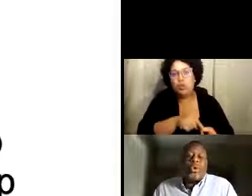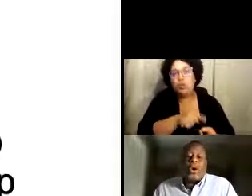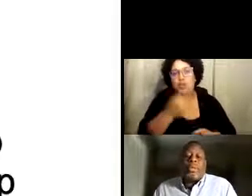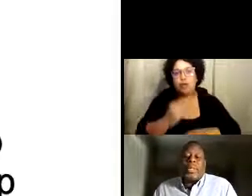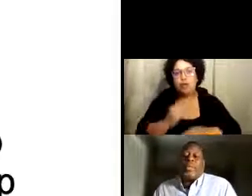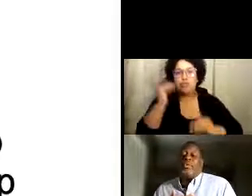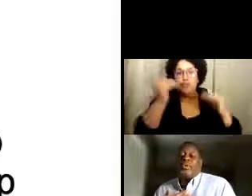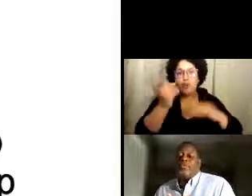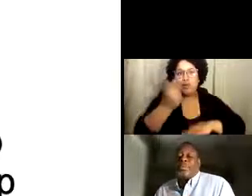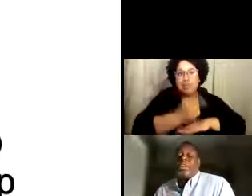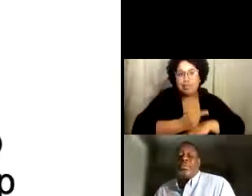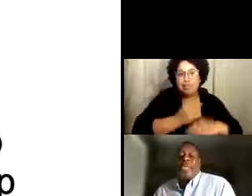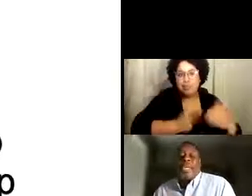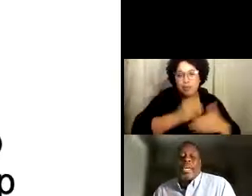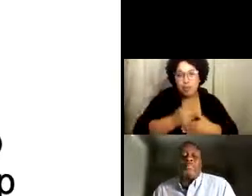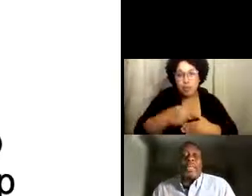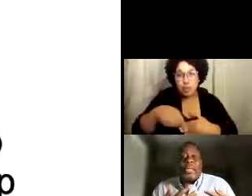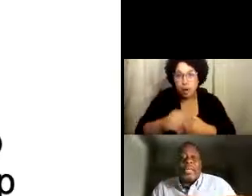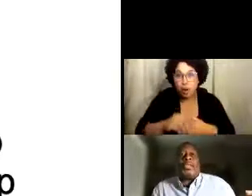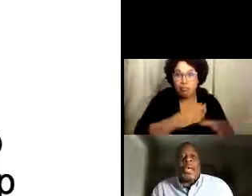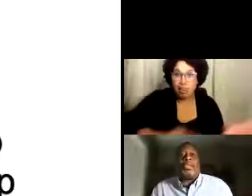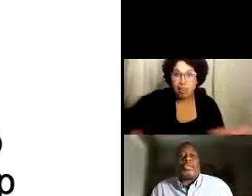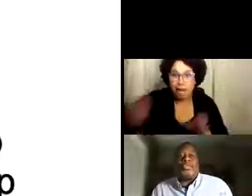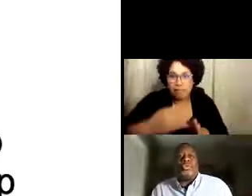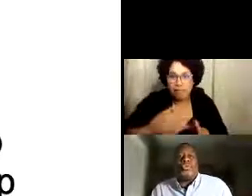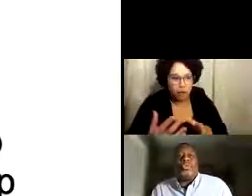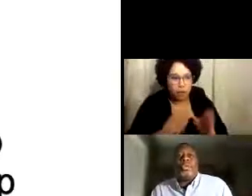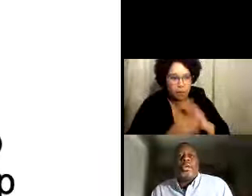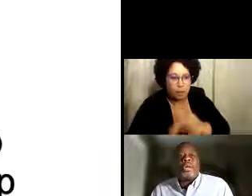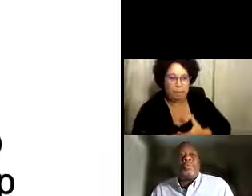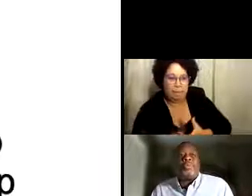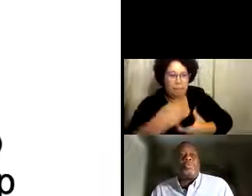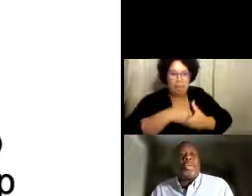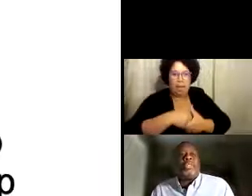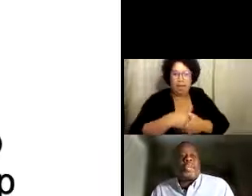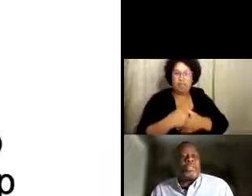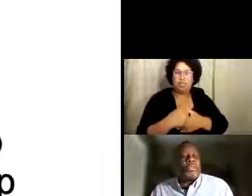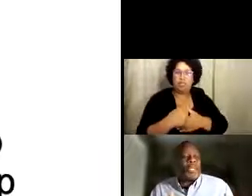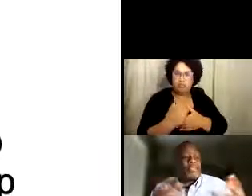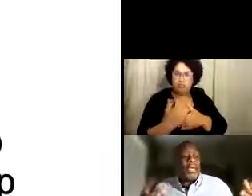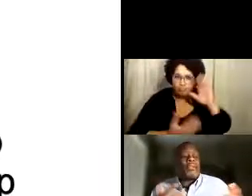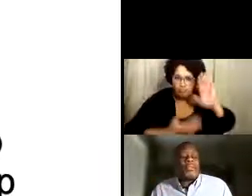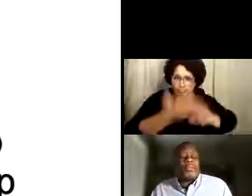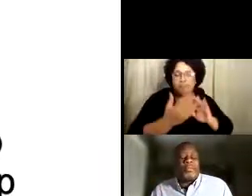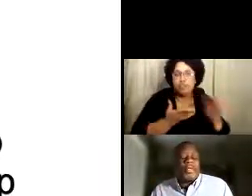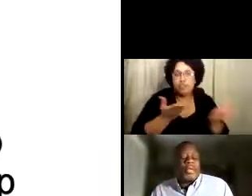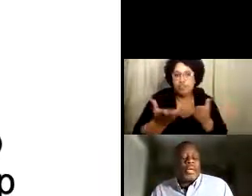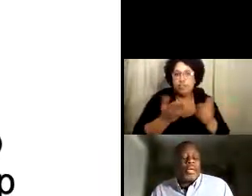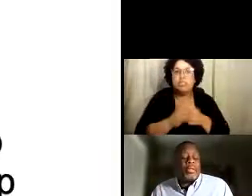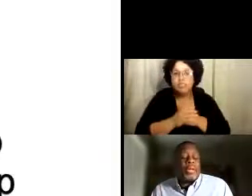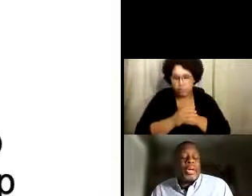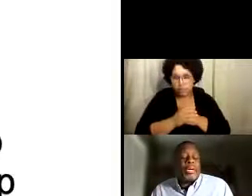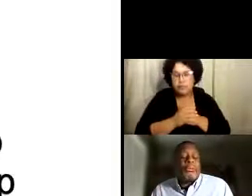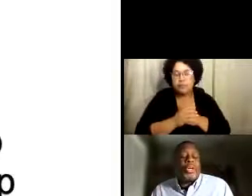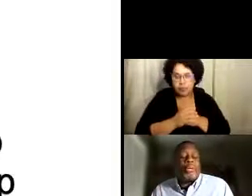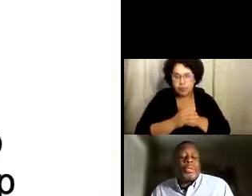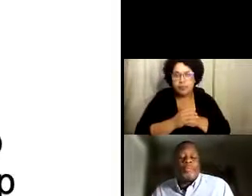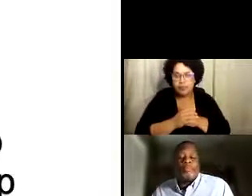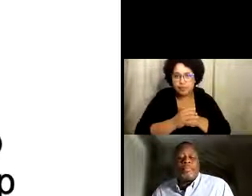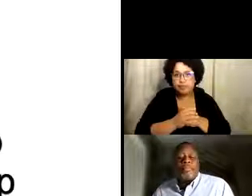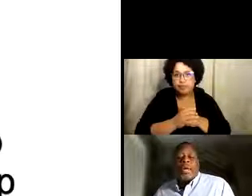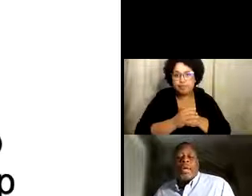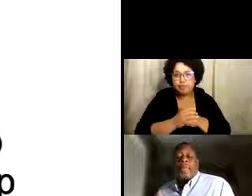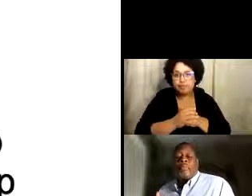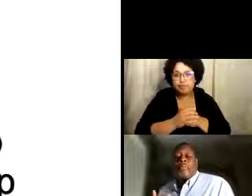a hablar al respecto de nuestro apoyo para ese programa, al igual que comunidad o reintegración comunitaria para poder